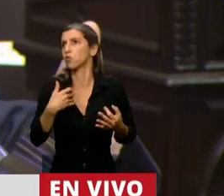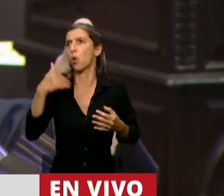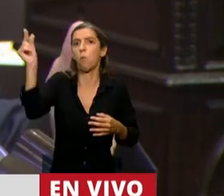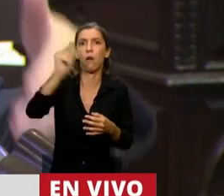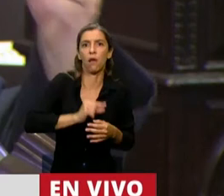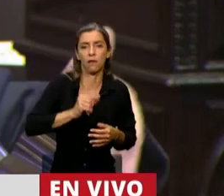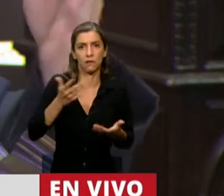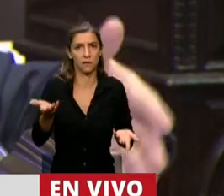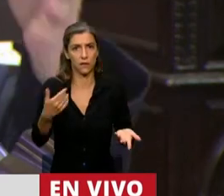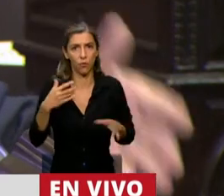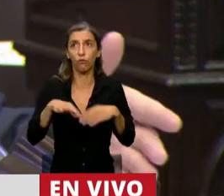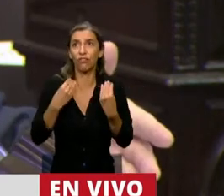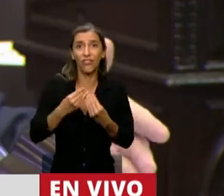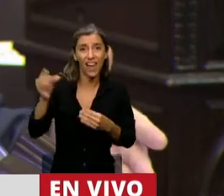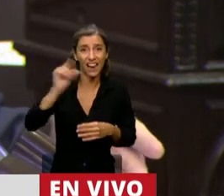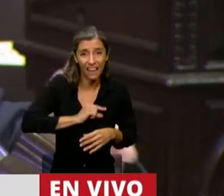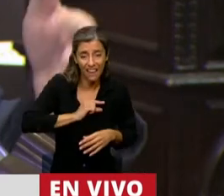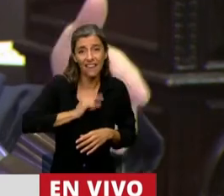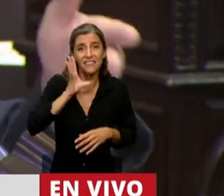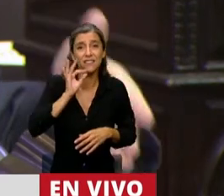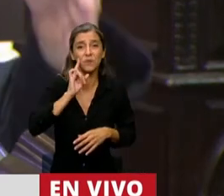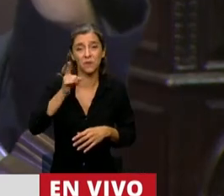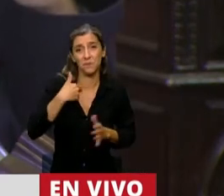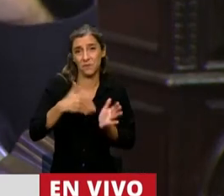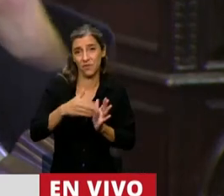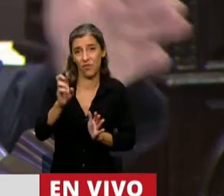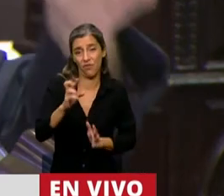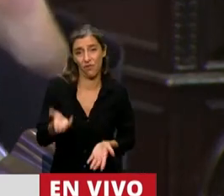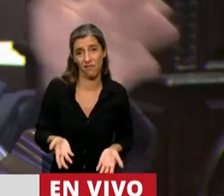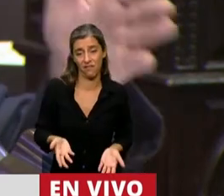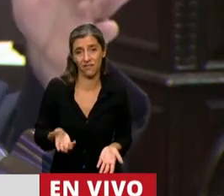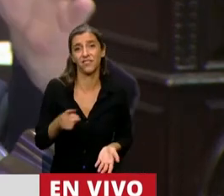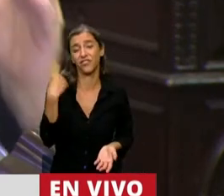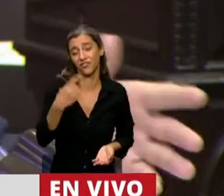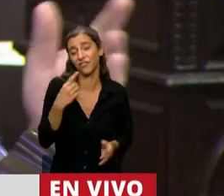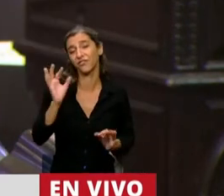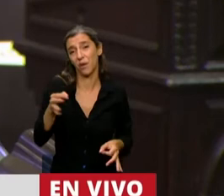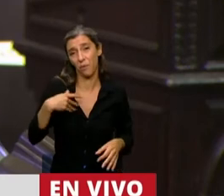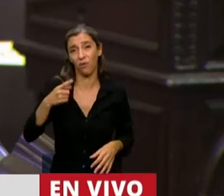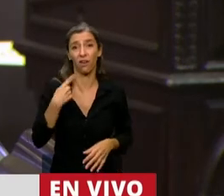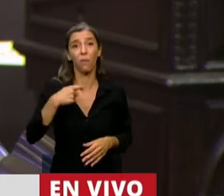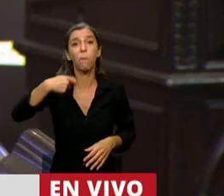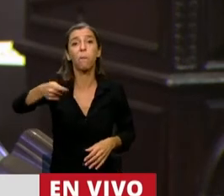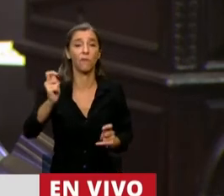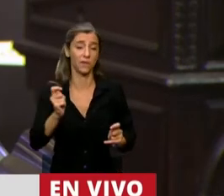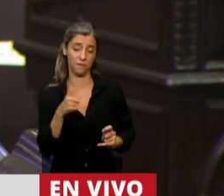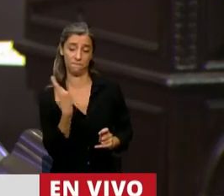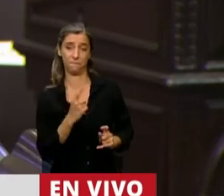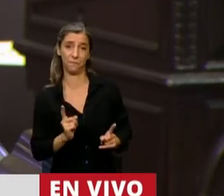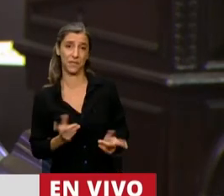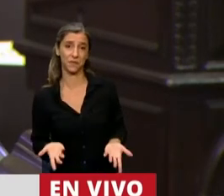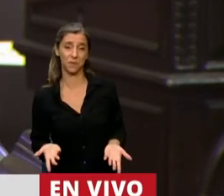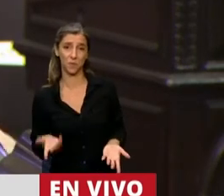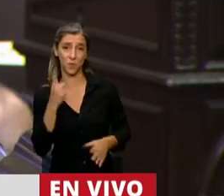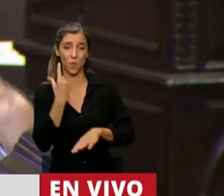de 50.000 millones de dólares que íbamos a pagar durante muchos años de nuestra vida a los argentinos. Y que hoy